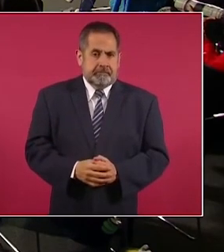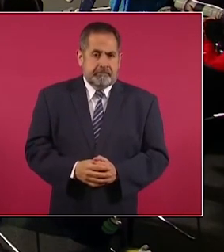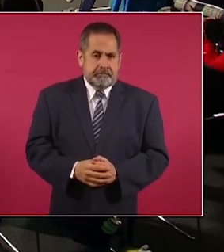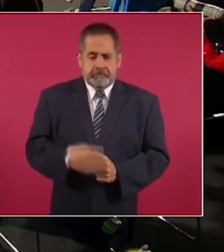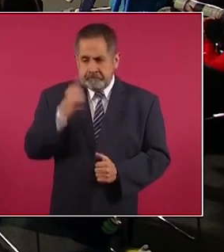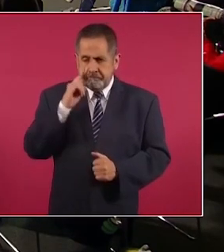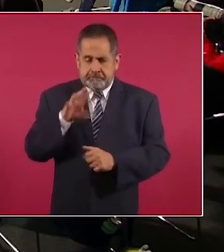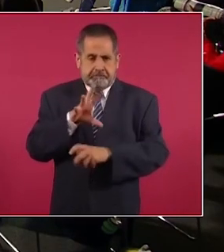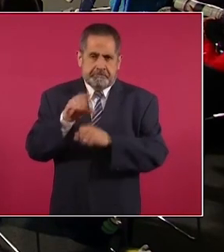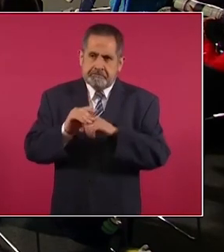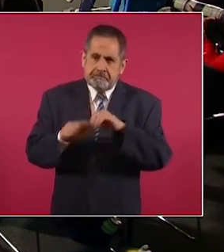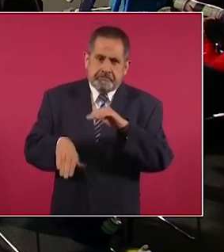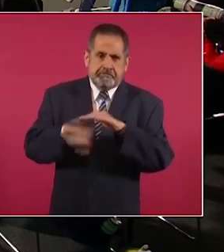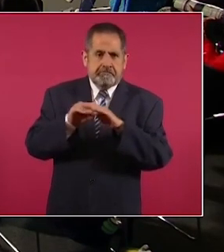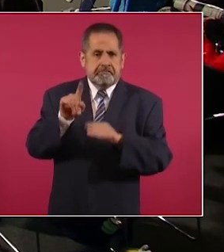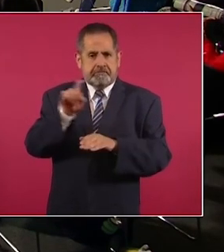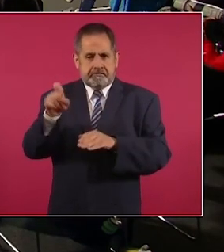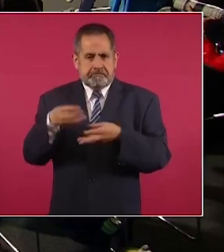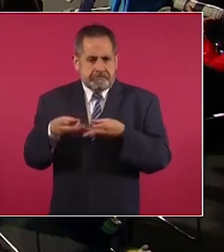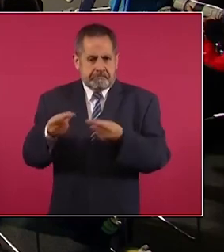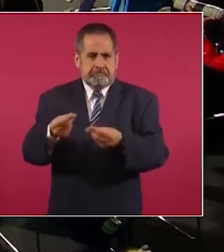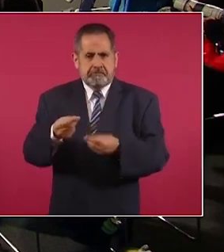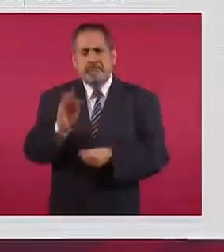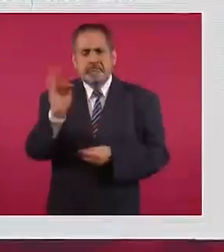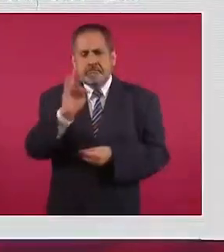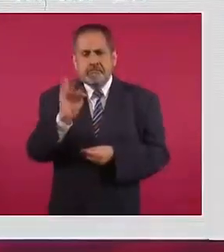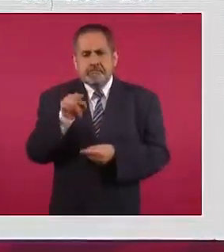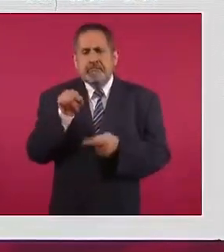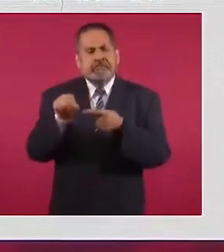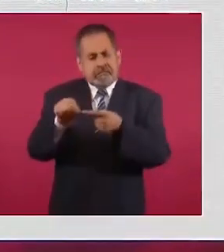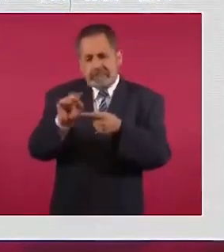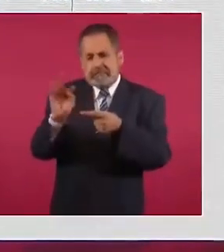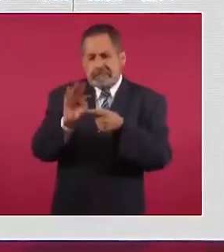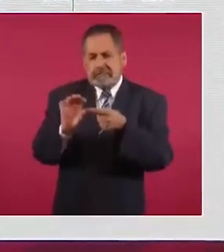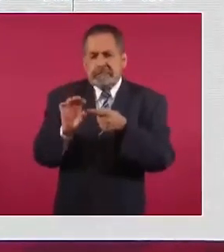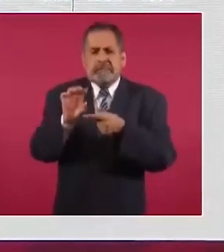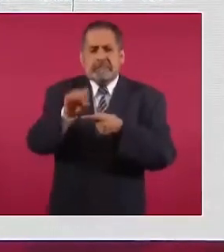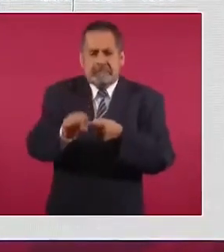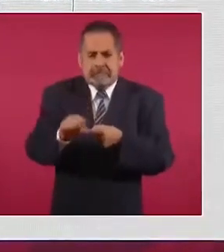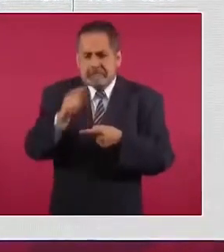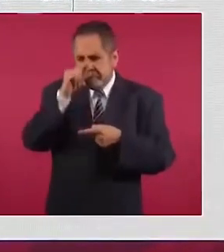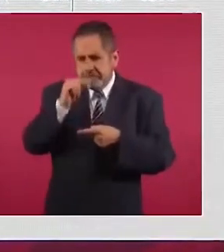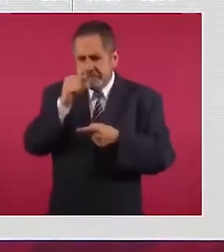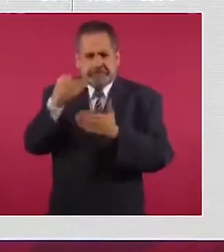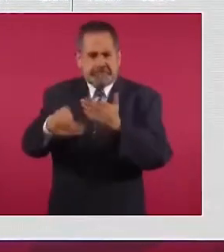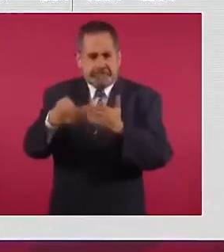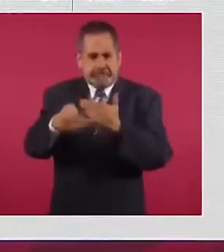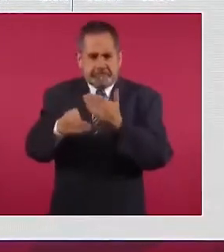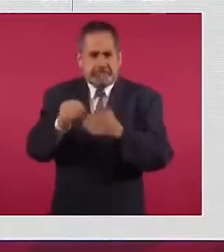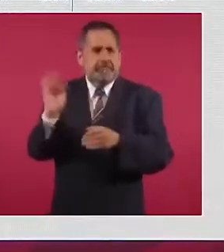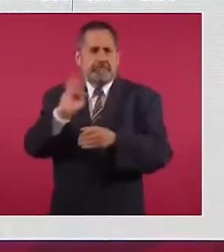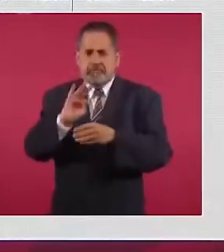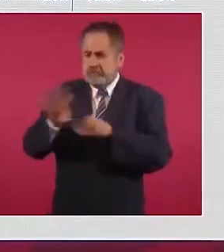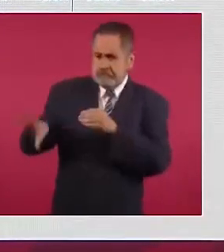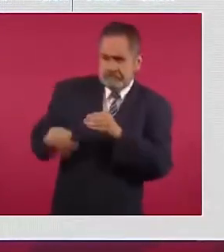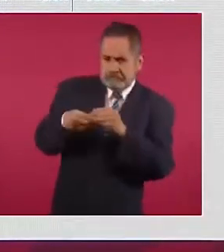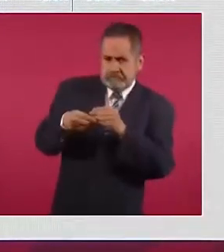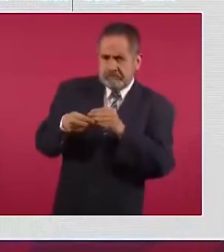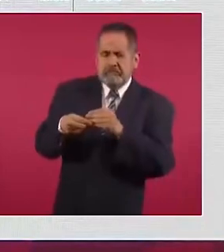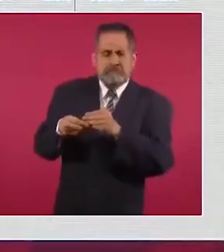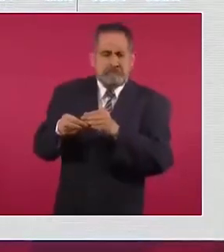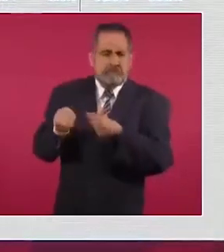el 100 ahí puede ser que nos falte y se tenga que completar